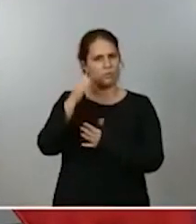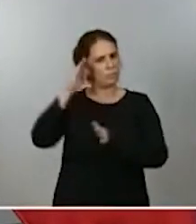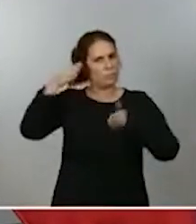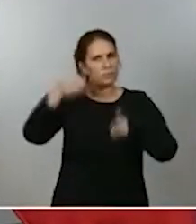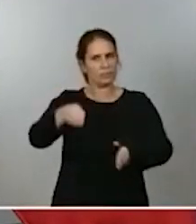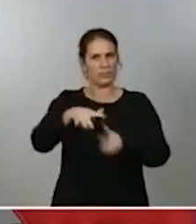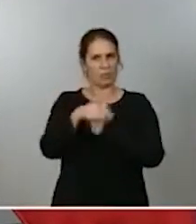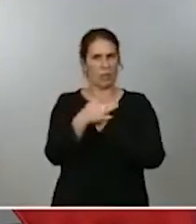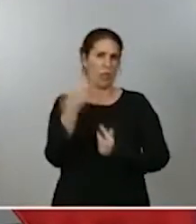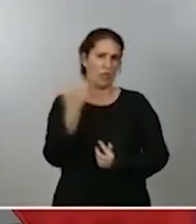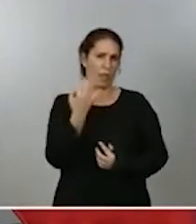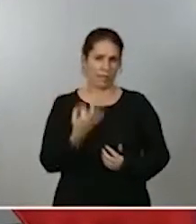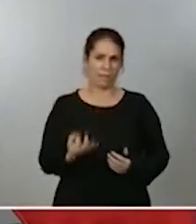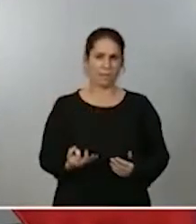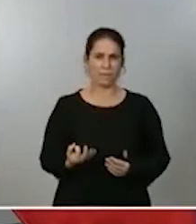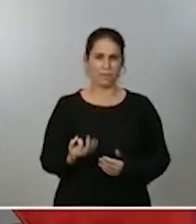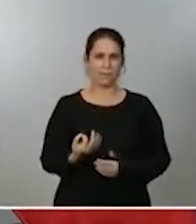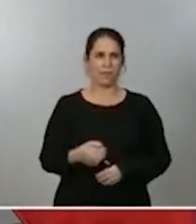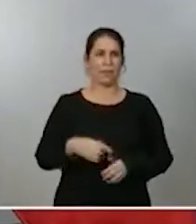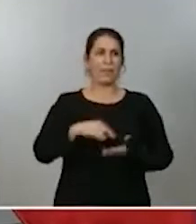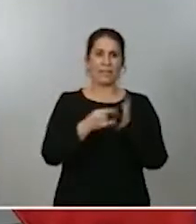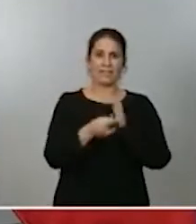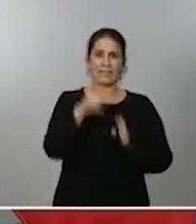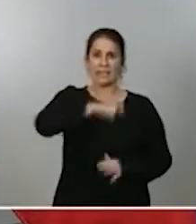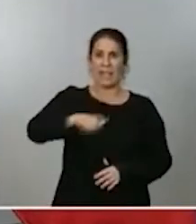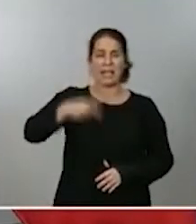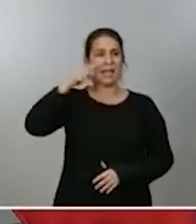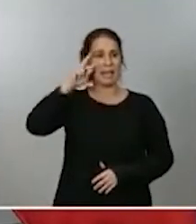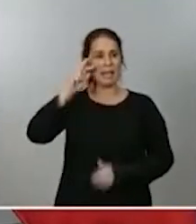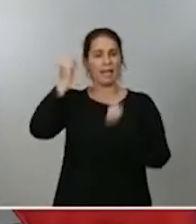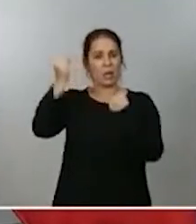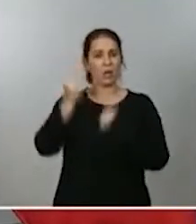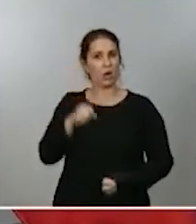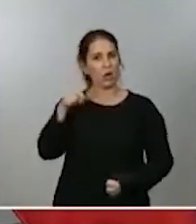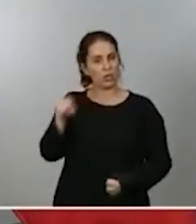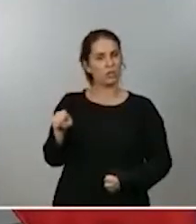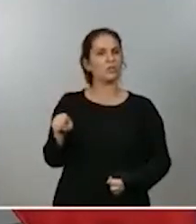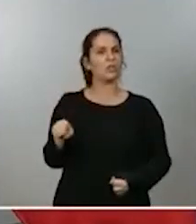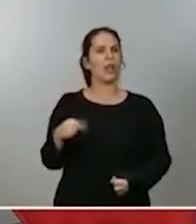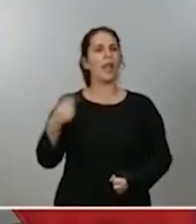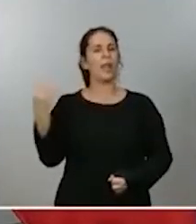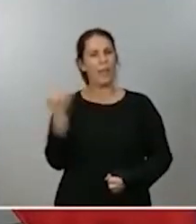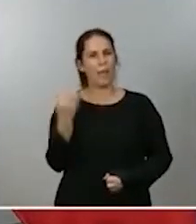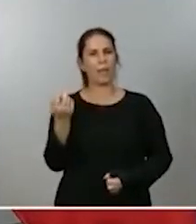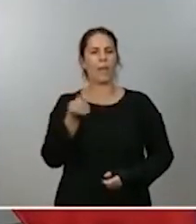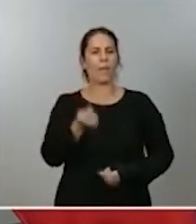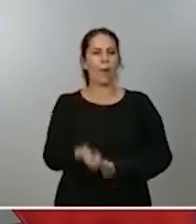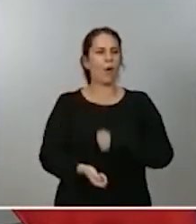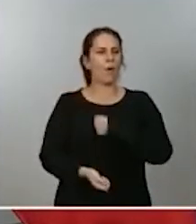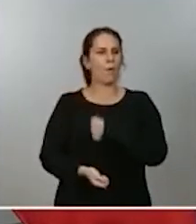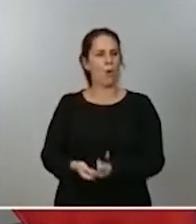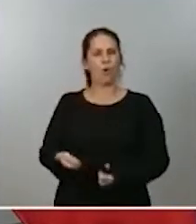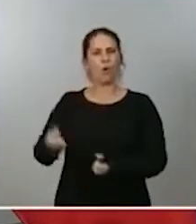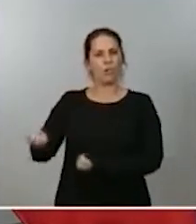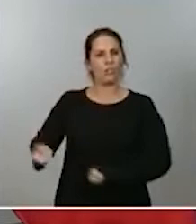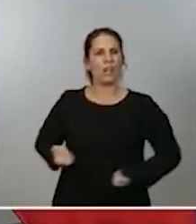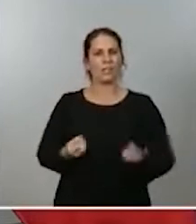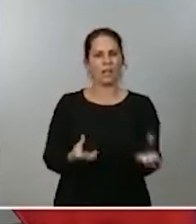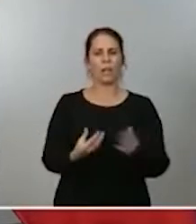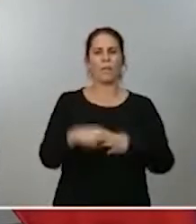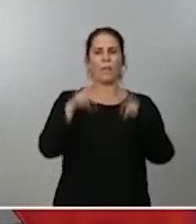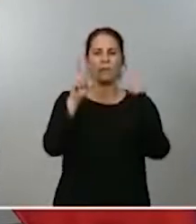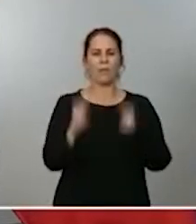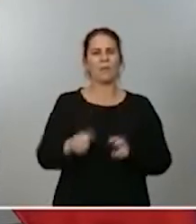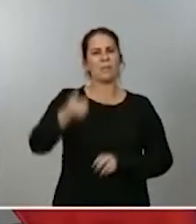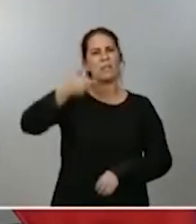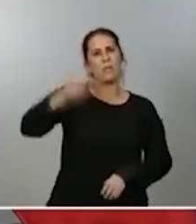Son los técnicos y los expertos los que tienen que ir trasladando cuáles son las materias más importantes a adoptar